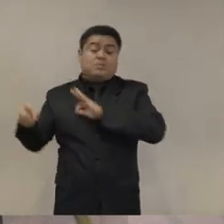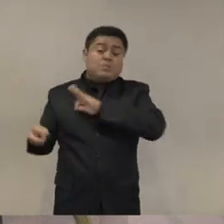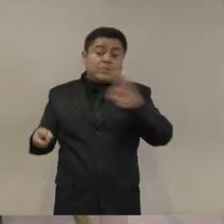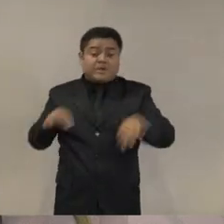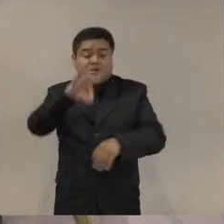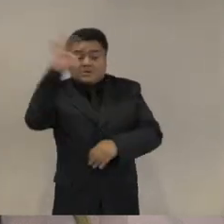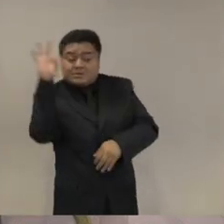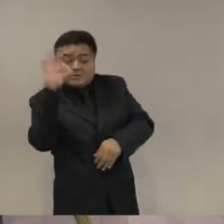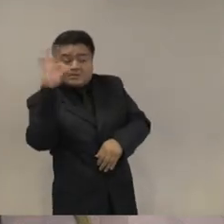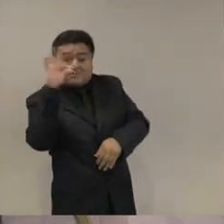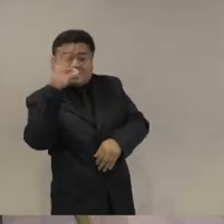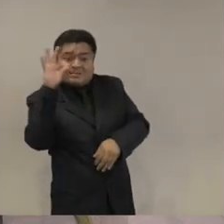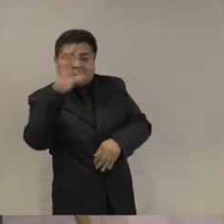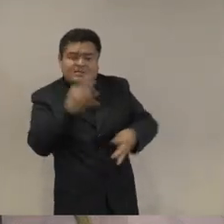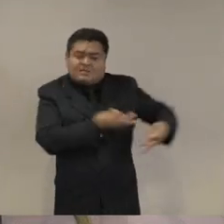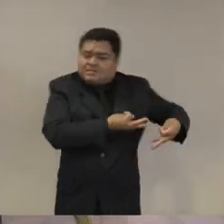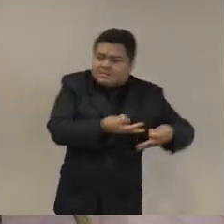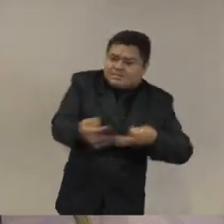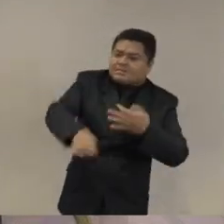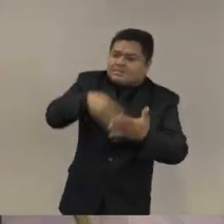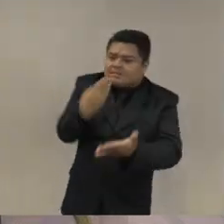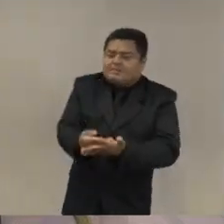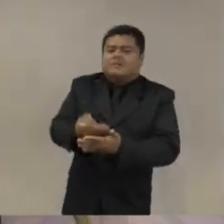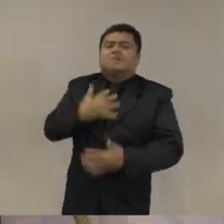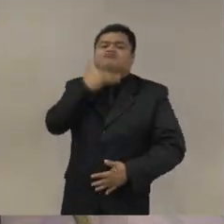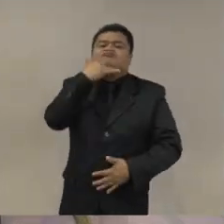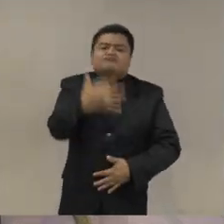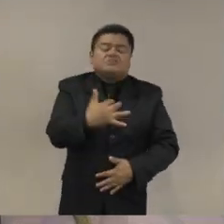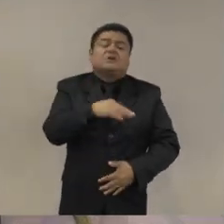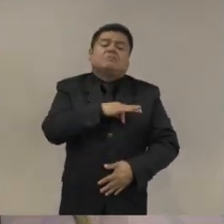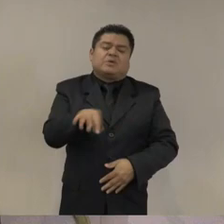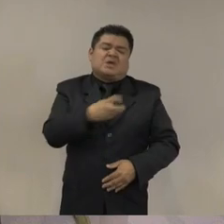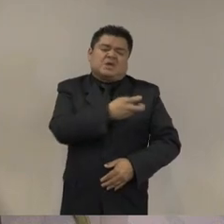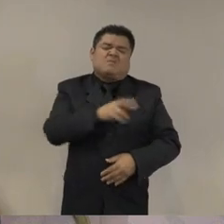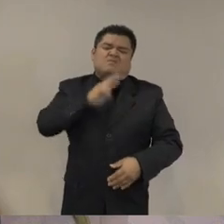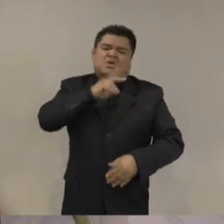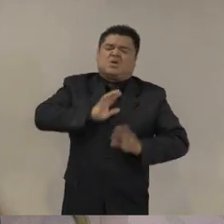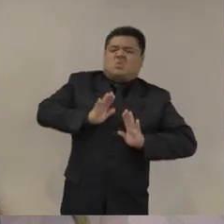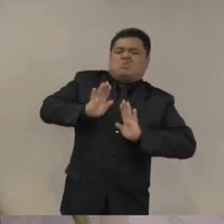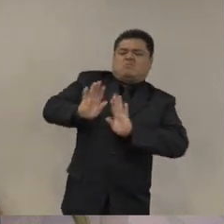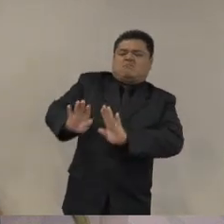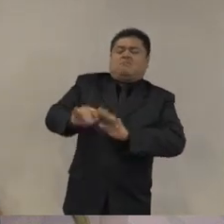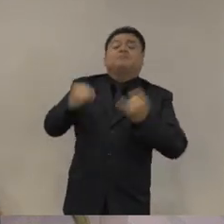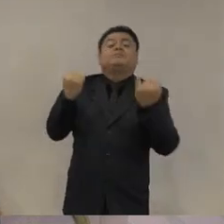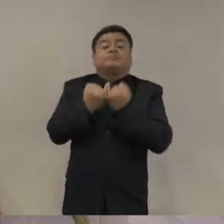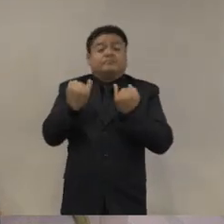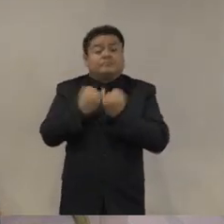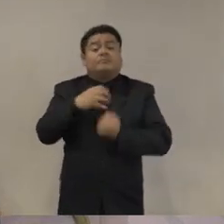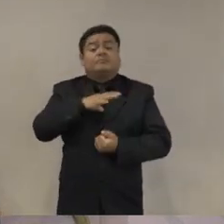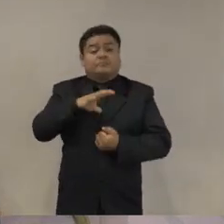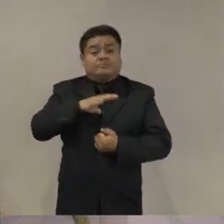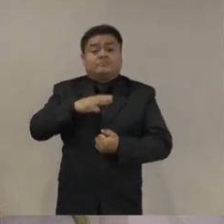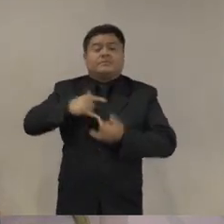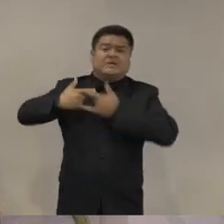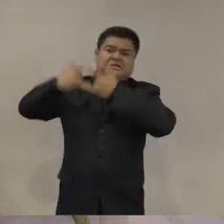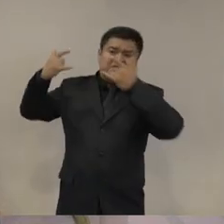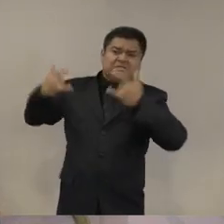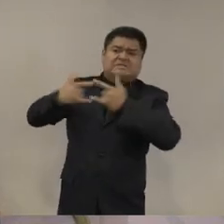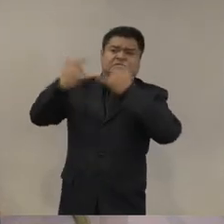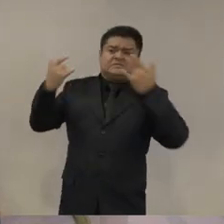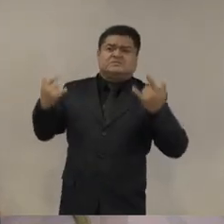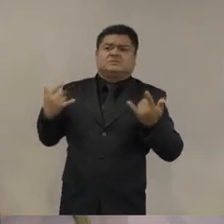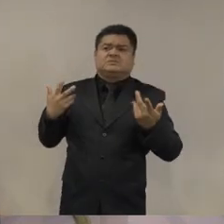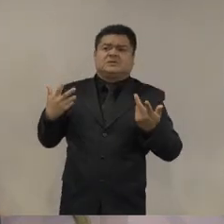países en los circuitos ilegales de drogas y también lo que había sido la trayectoria histórica de las relaciones de las fuerzas